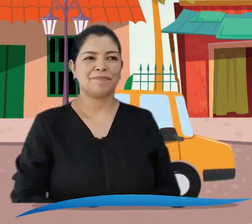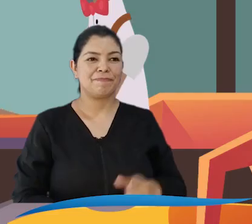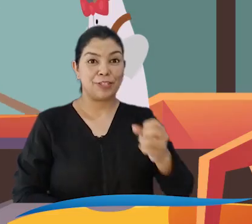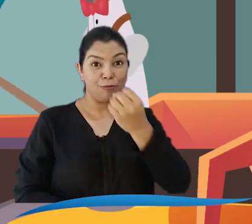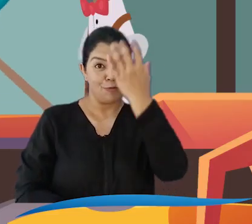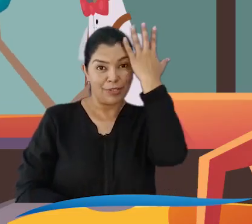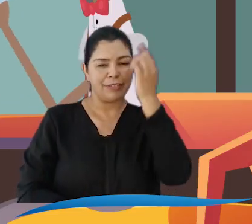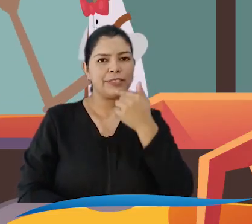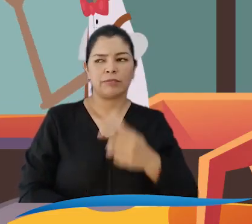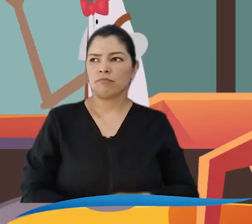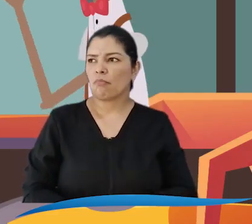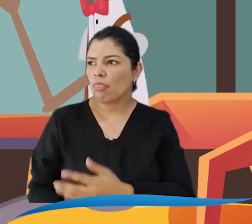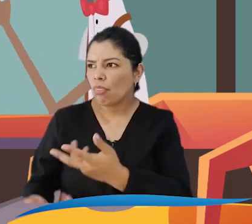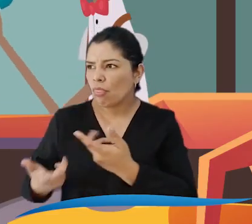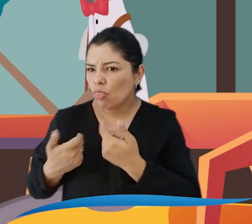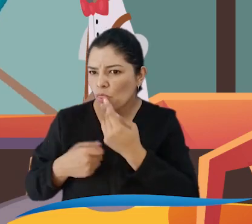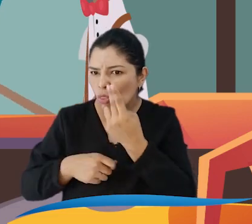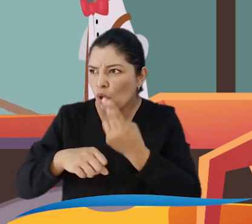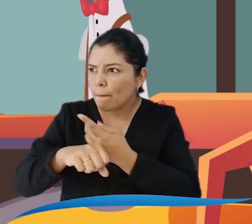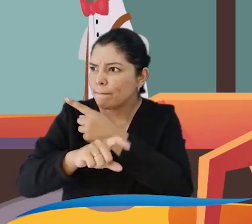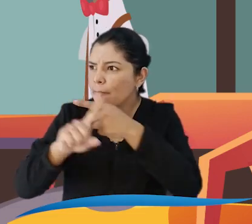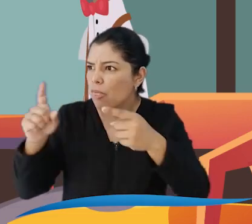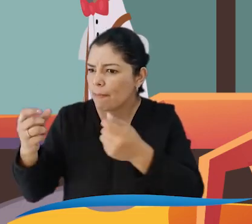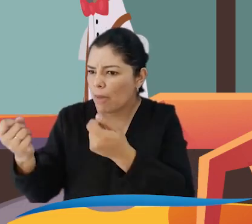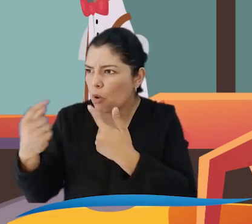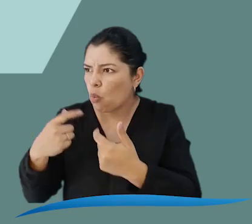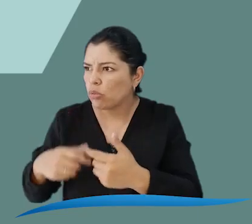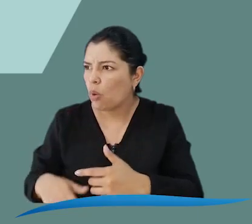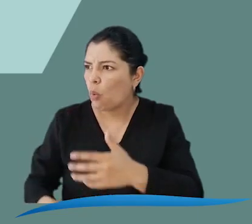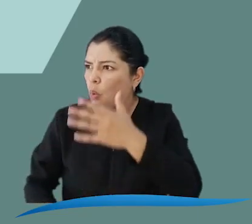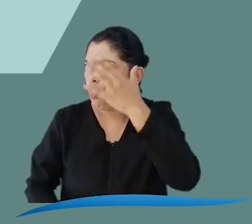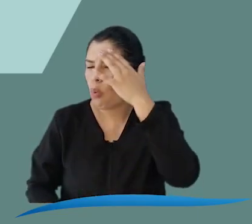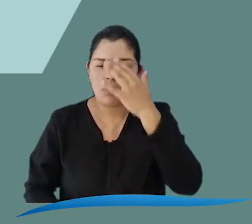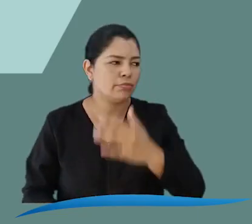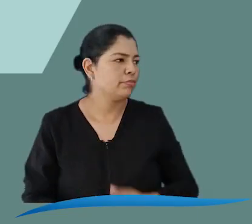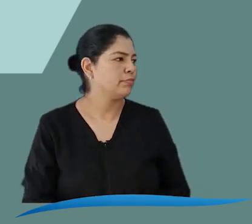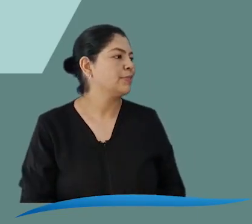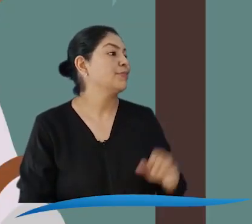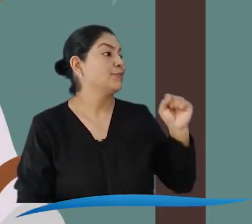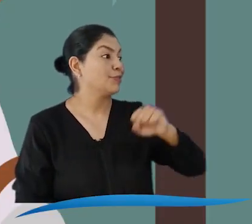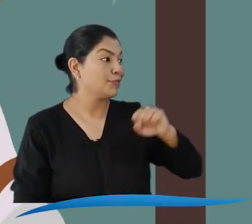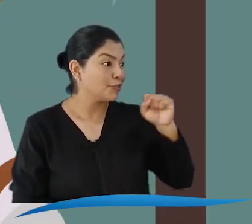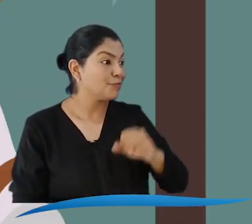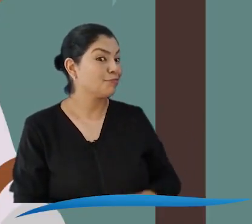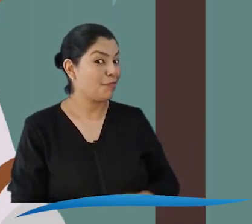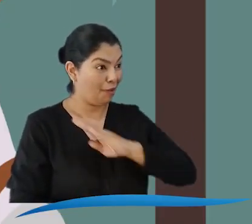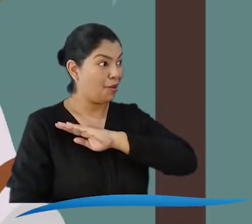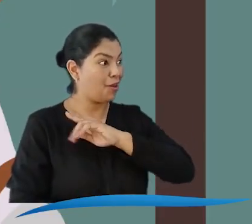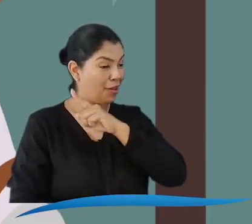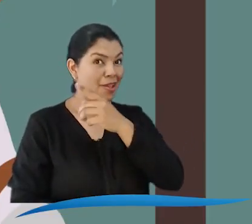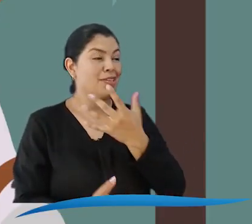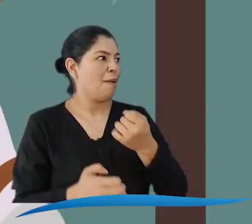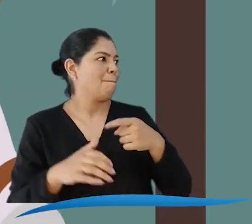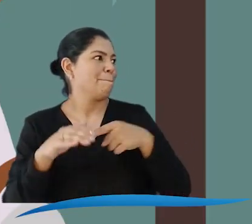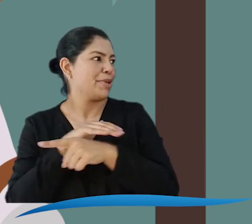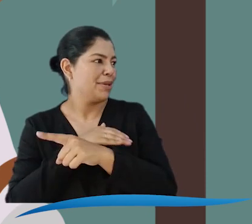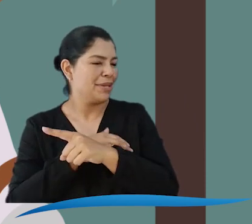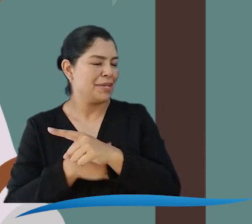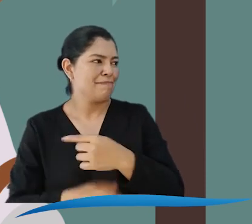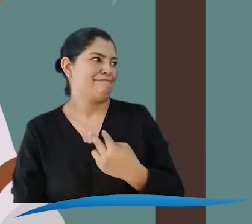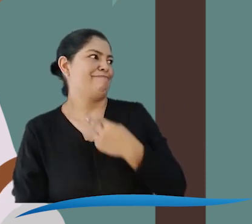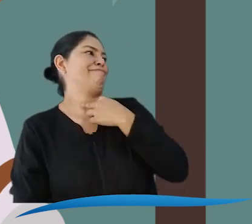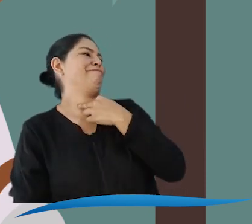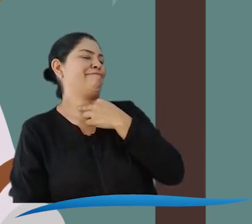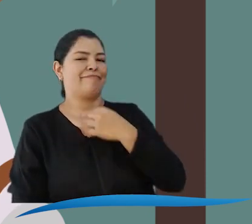Bananos. No joda, ¿dos horas y media de preguntas? Así como lo oye. El señor alcalde se quería volar antes,